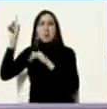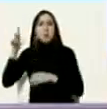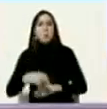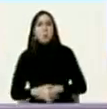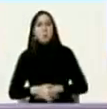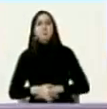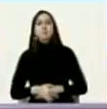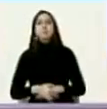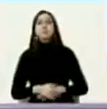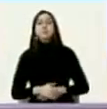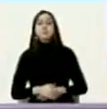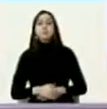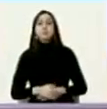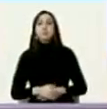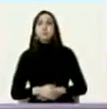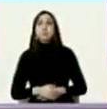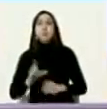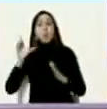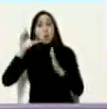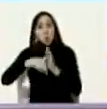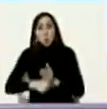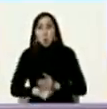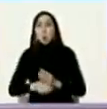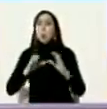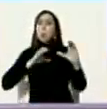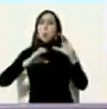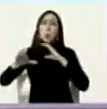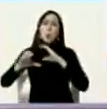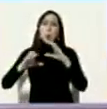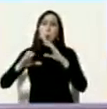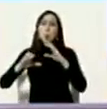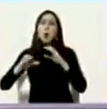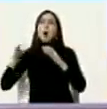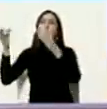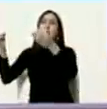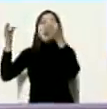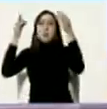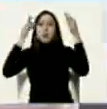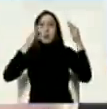y luego esas conversaciones se trajeron a barbados